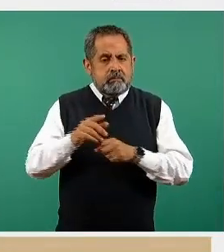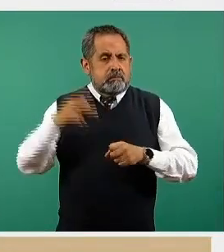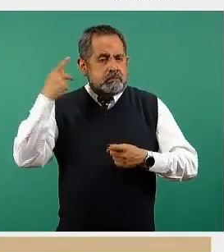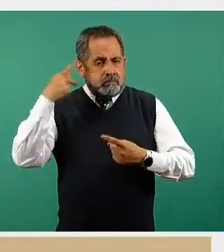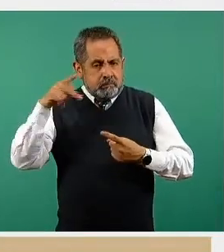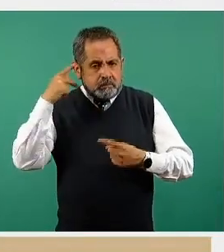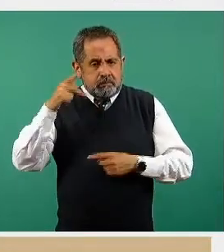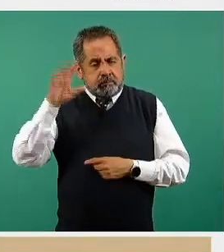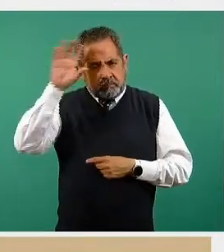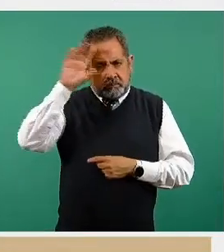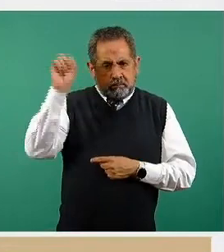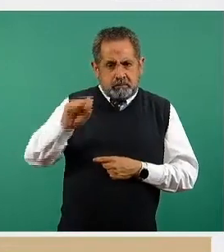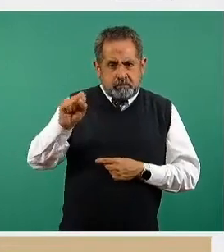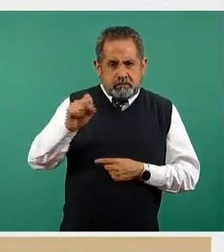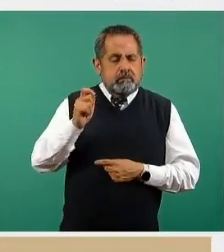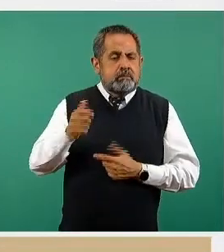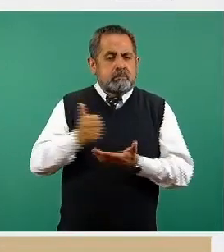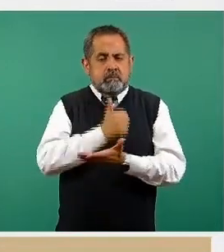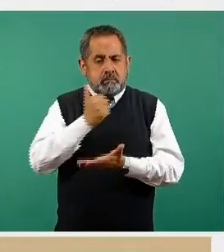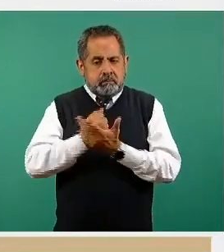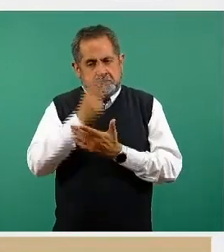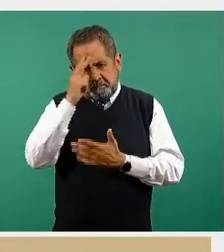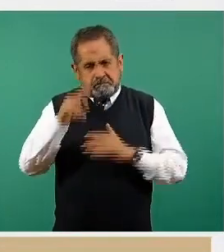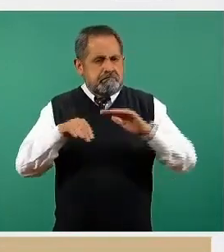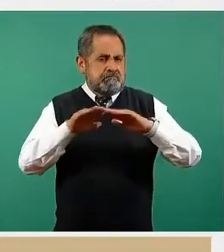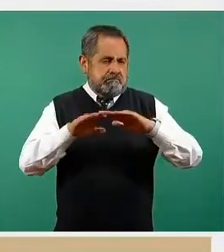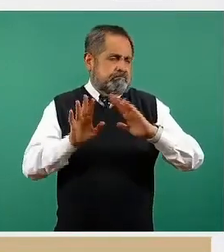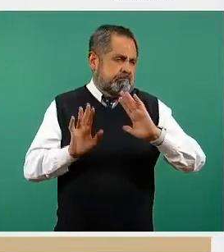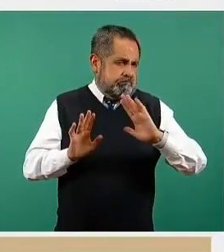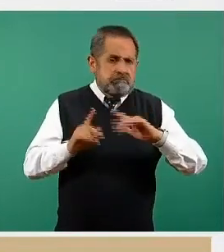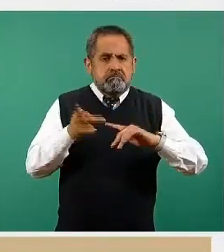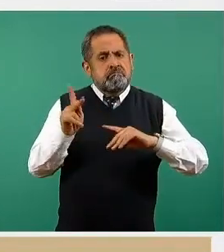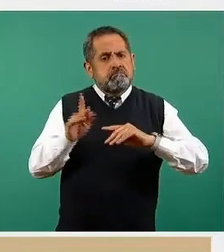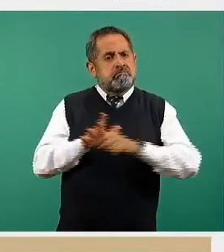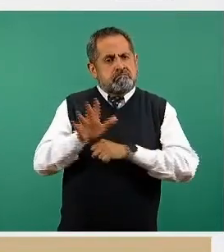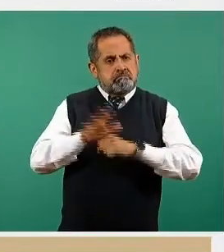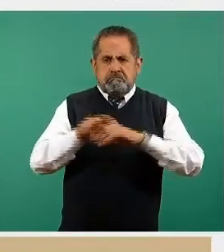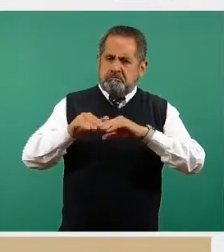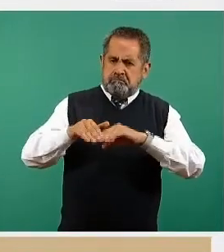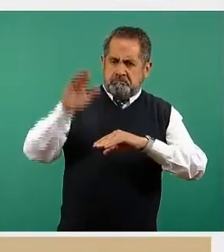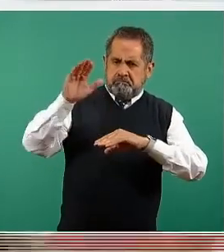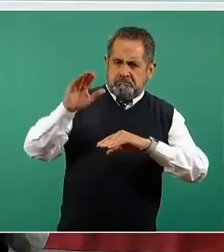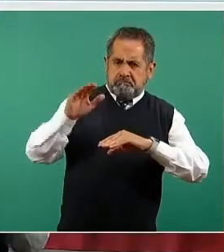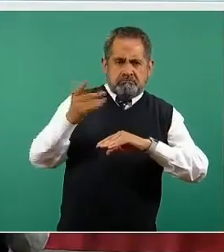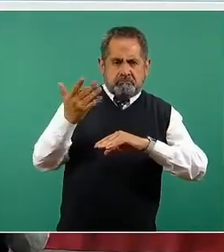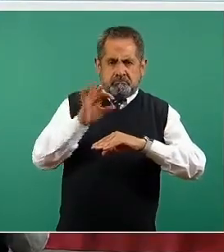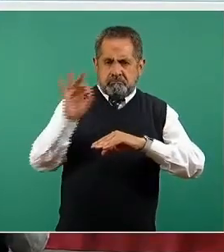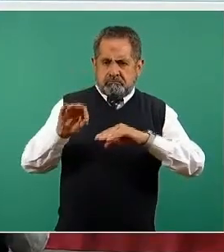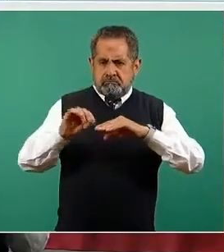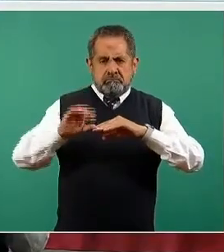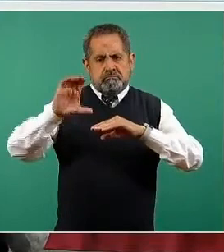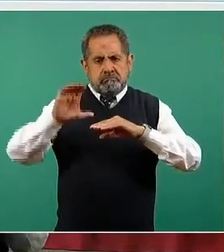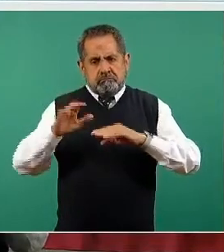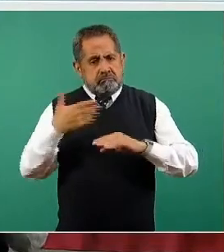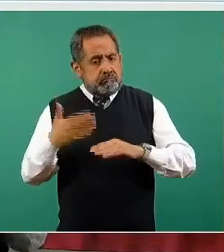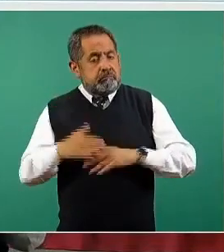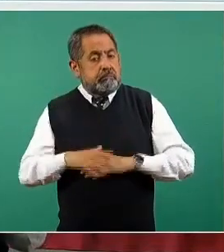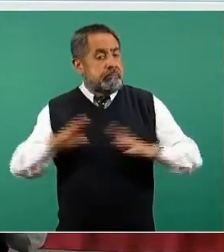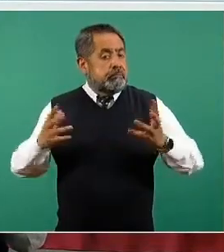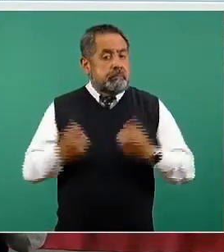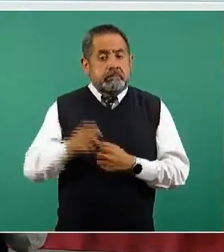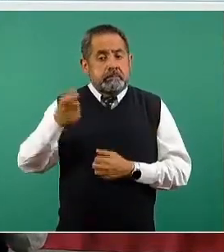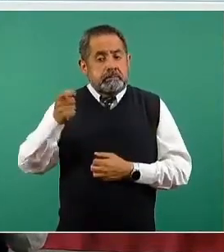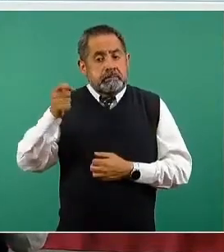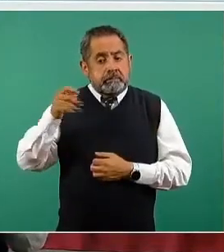Puebla, Morelos y la Ciudad de México. Pero entonces vemos que prácticamente la gran mayoría de las entidades federativas, 29